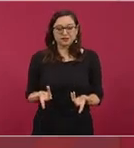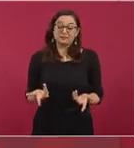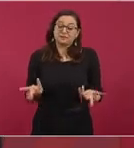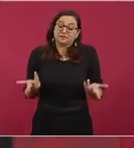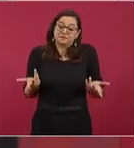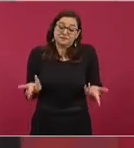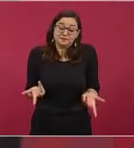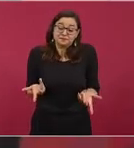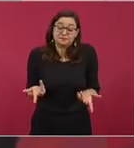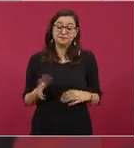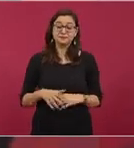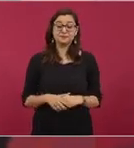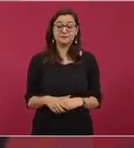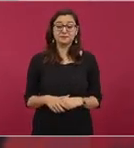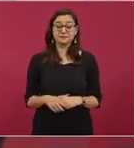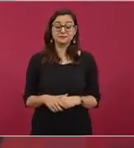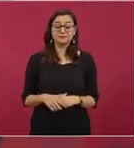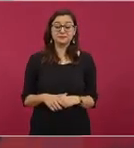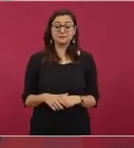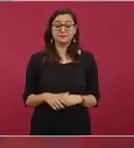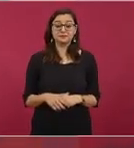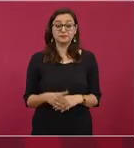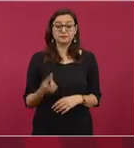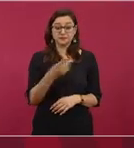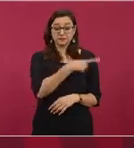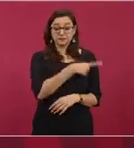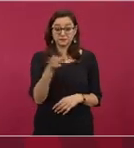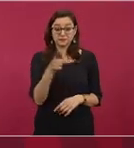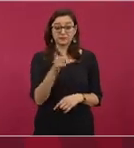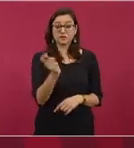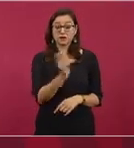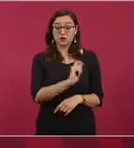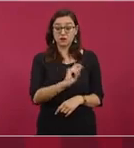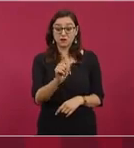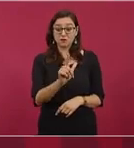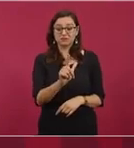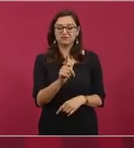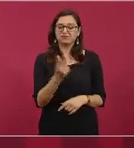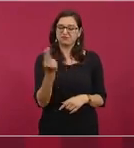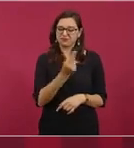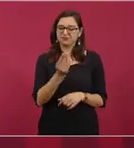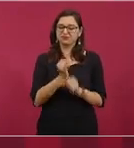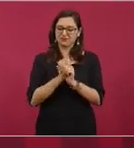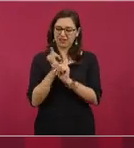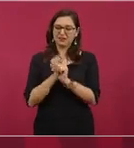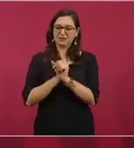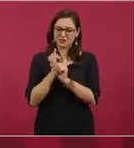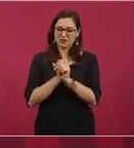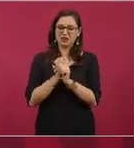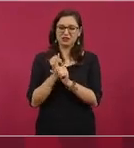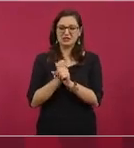ojalá y estos famosos se informen más, no se dejen